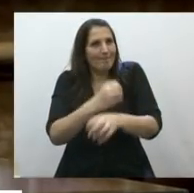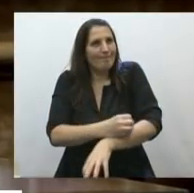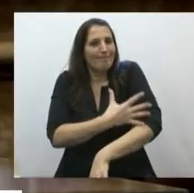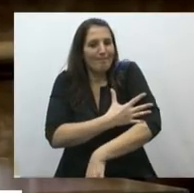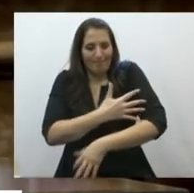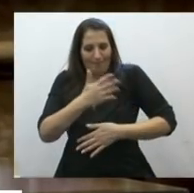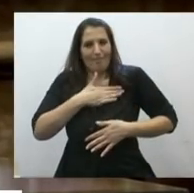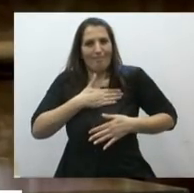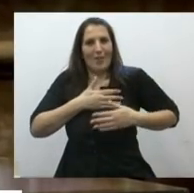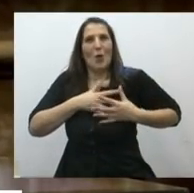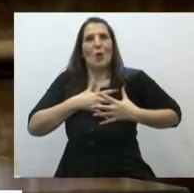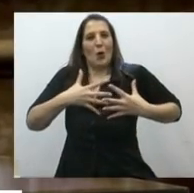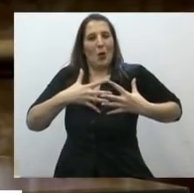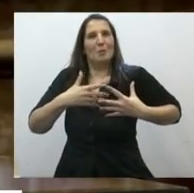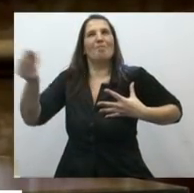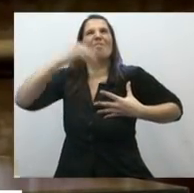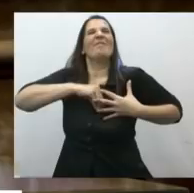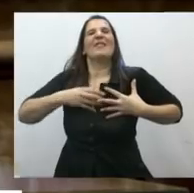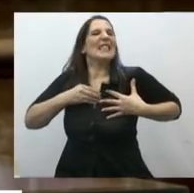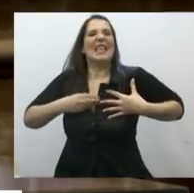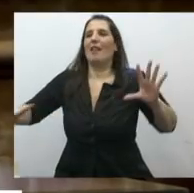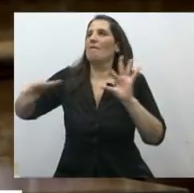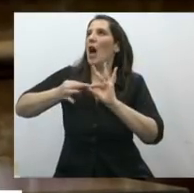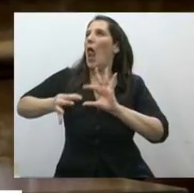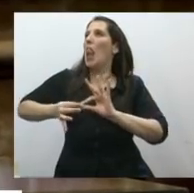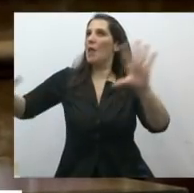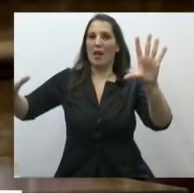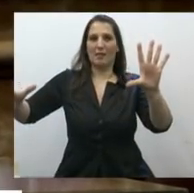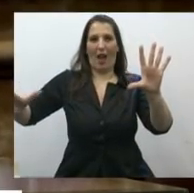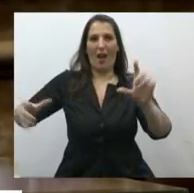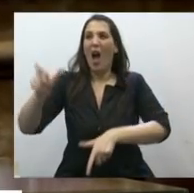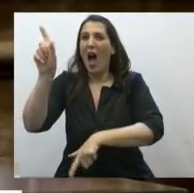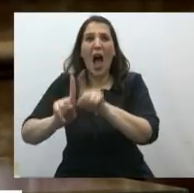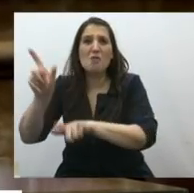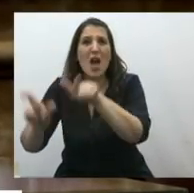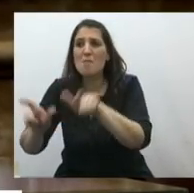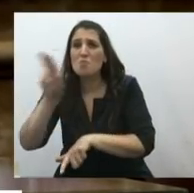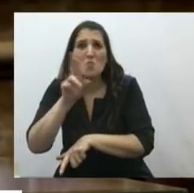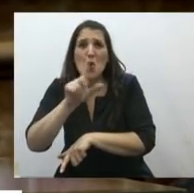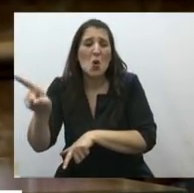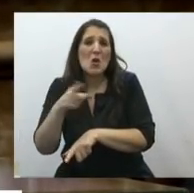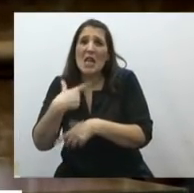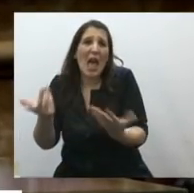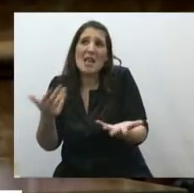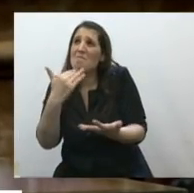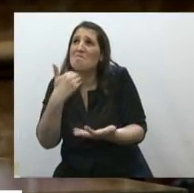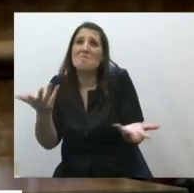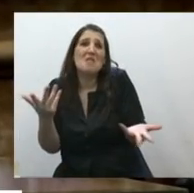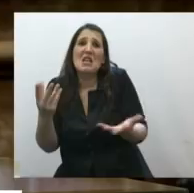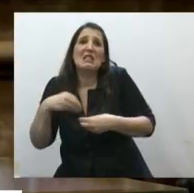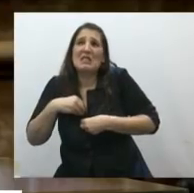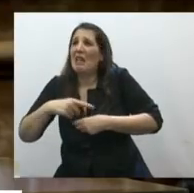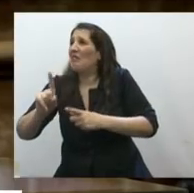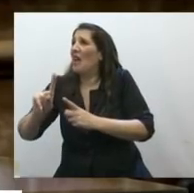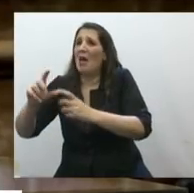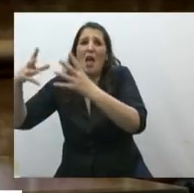Llenate los pulmones del aire de la libertad. Pocas personas tienen el privilegio de ser parte anónima de un movimiento histórico que suma libertades